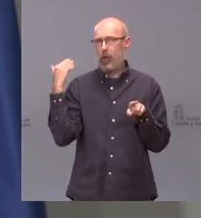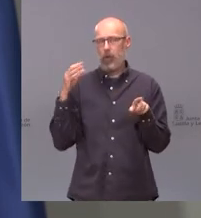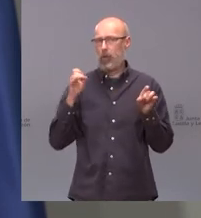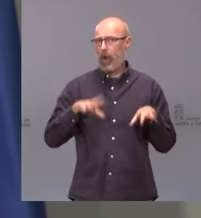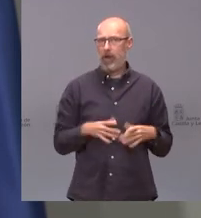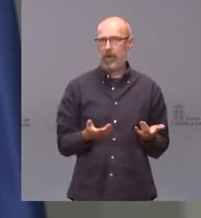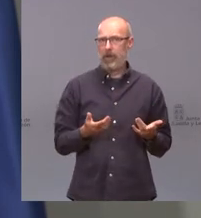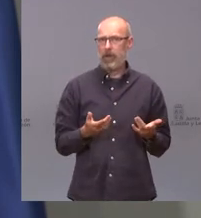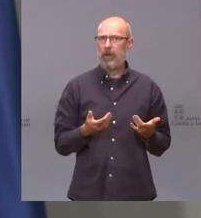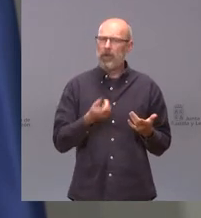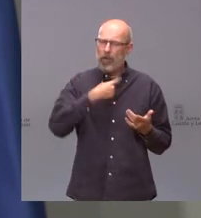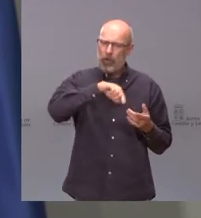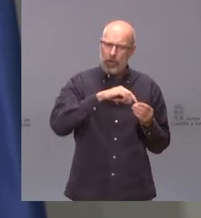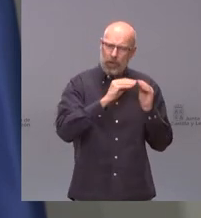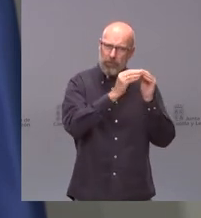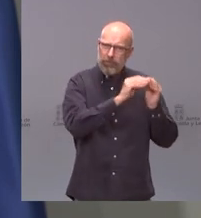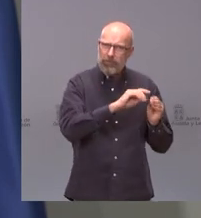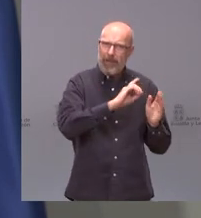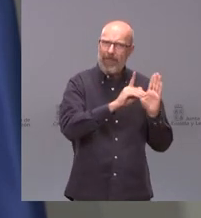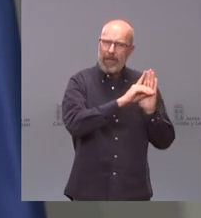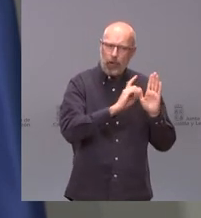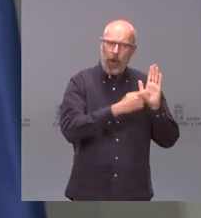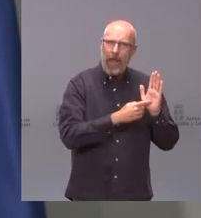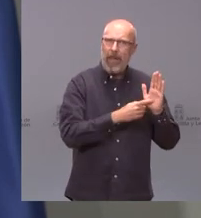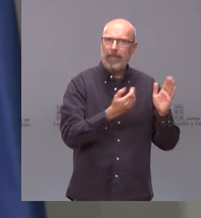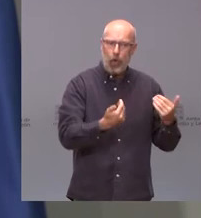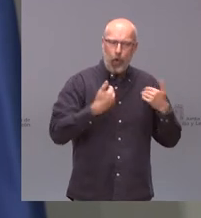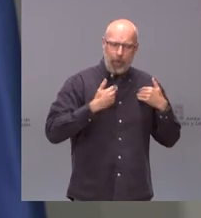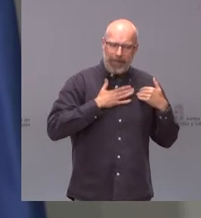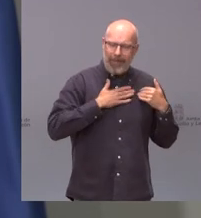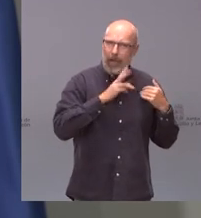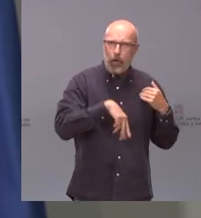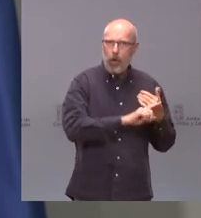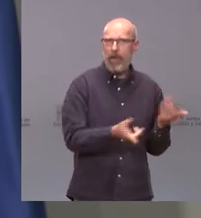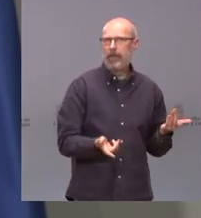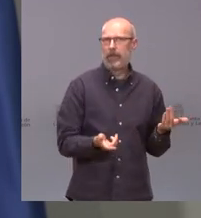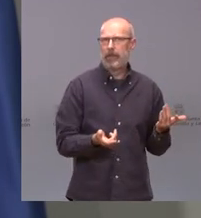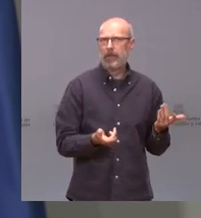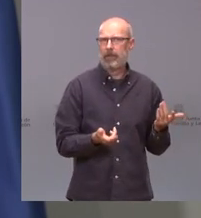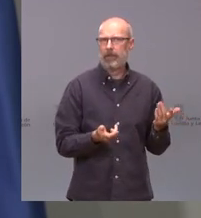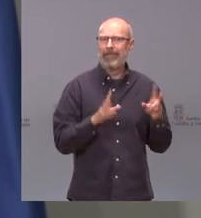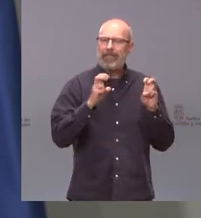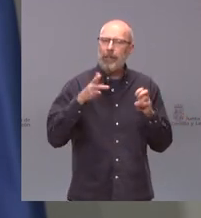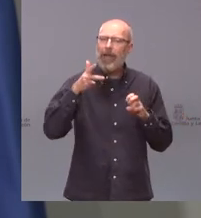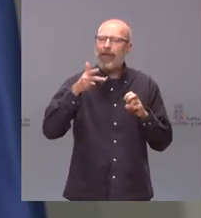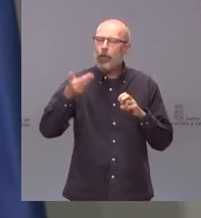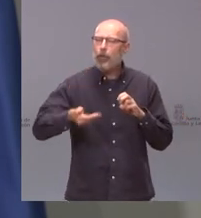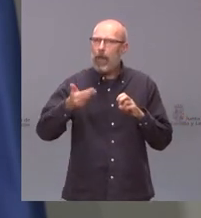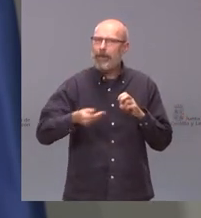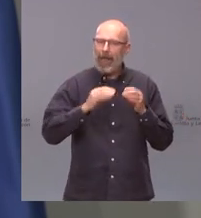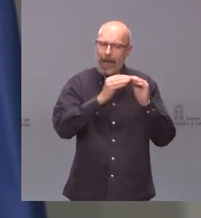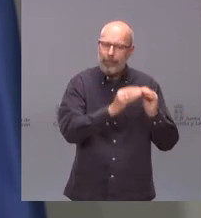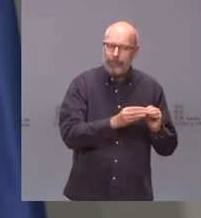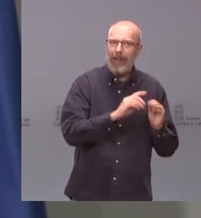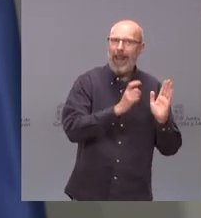legislar por decreto ley algo que no nos compete no es nuestra competencia nuestra competencia nosotros no legislamos sobre derechos fundamentales no podemos